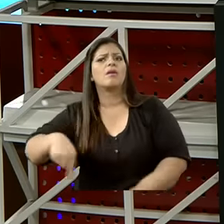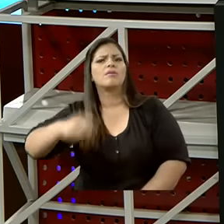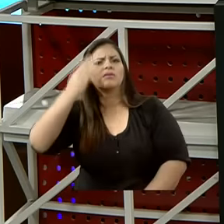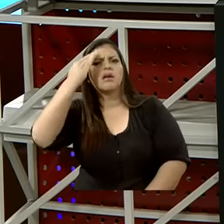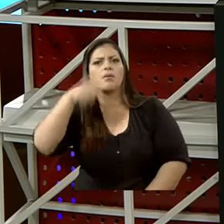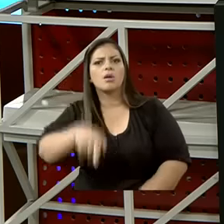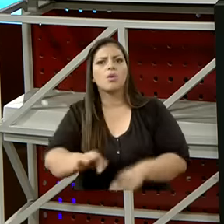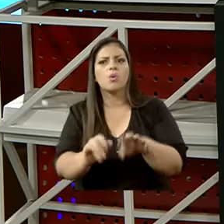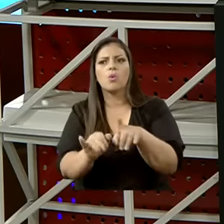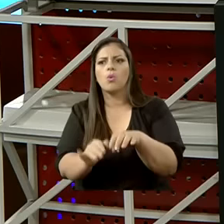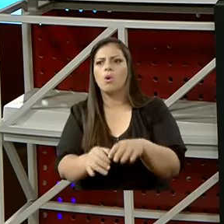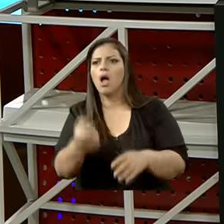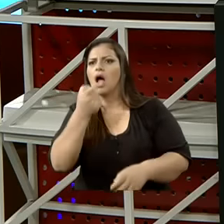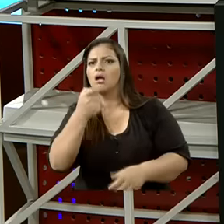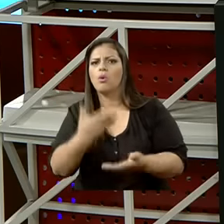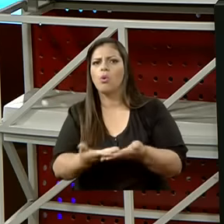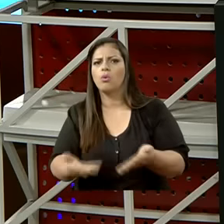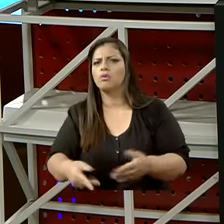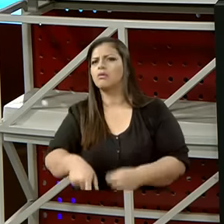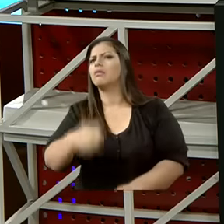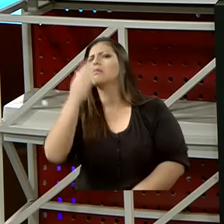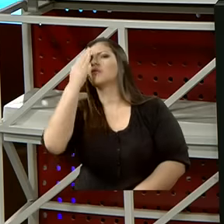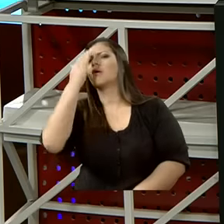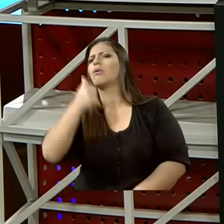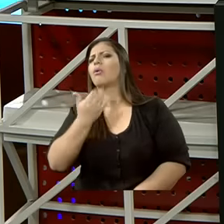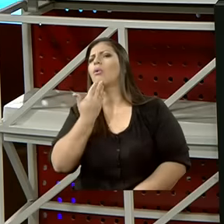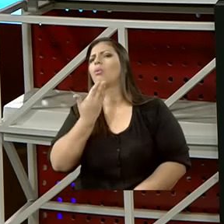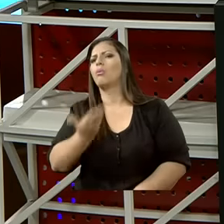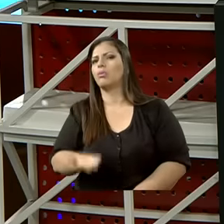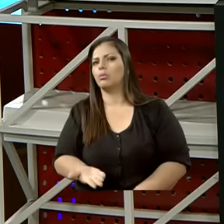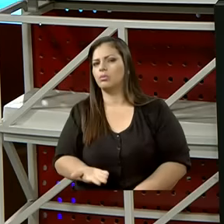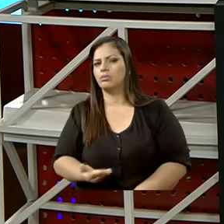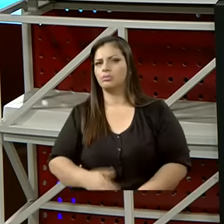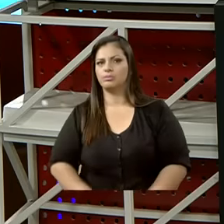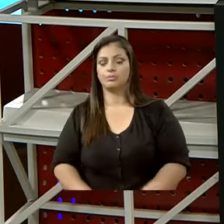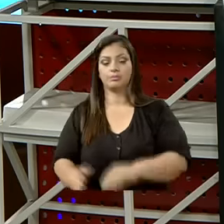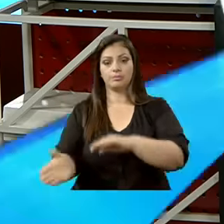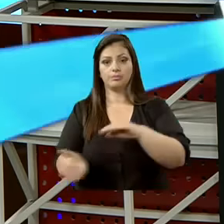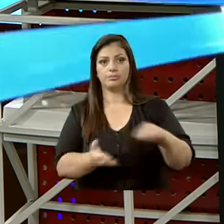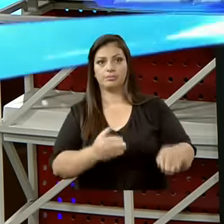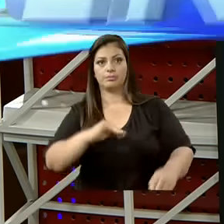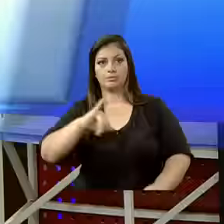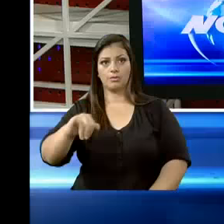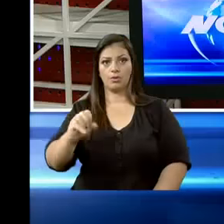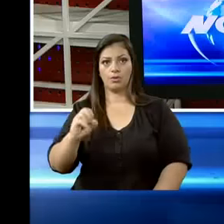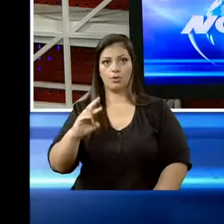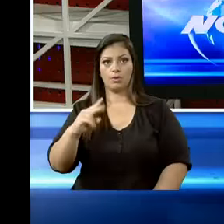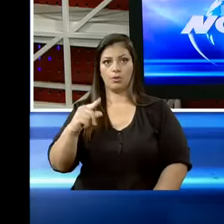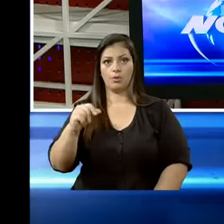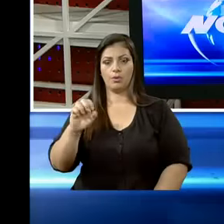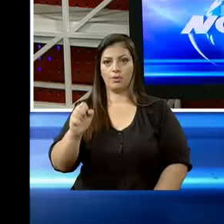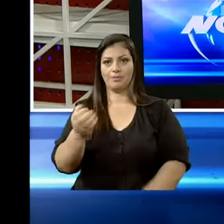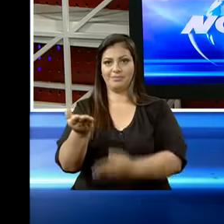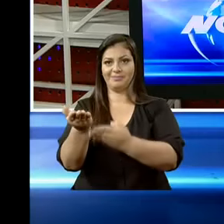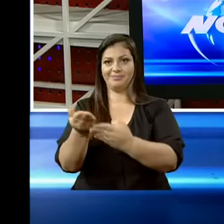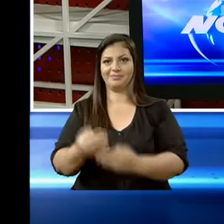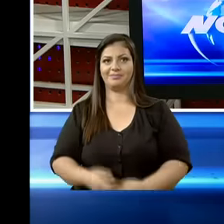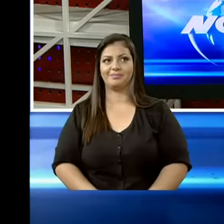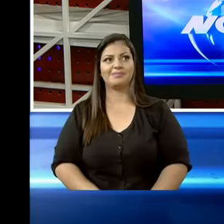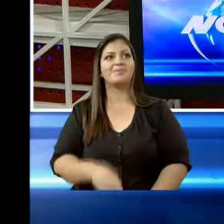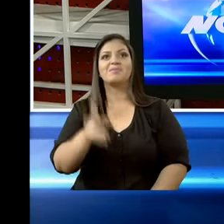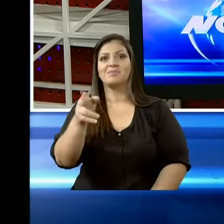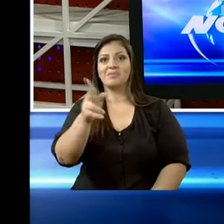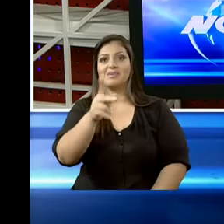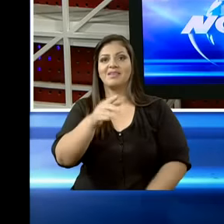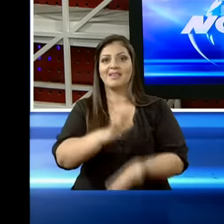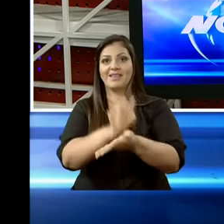Es muy posible. Jorge Salazar, ¿está por ahí? Ah, en el mismo tema. Entonces hablando en el mismo tema, Luisa. Mira. Ahí está